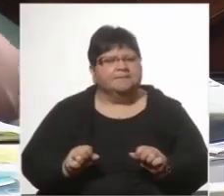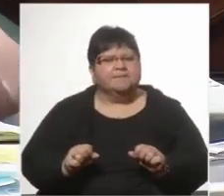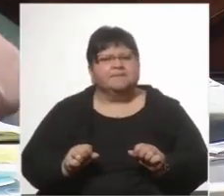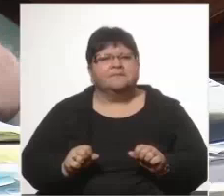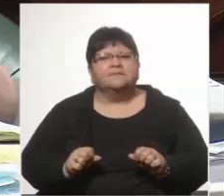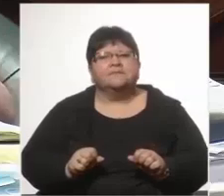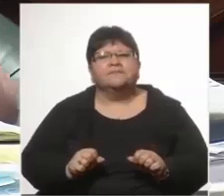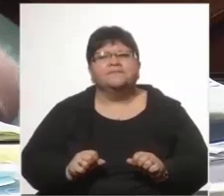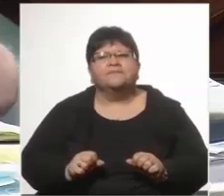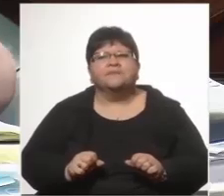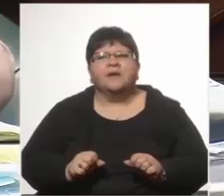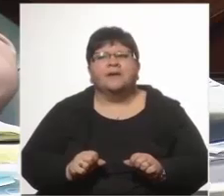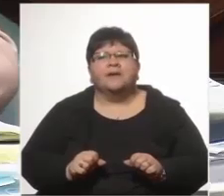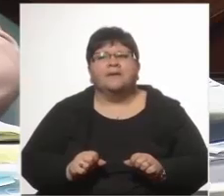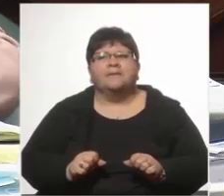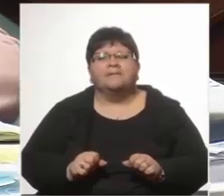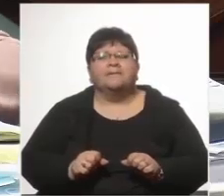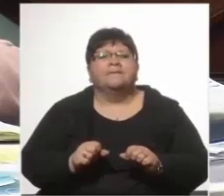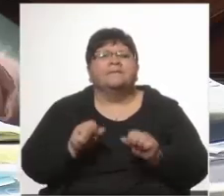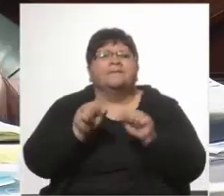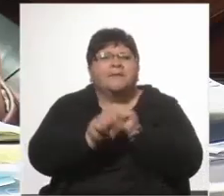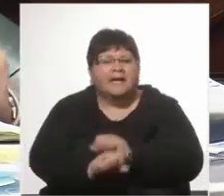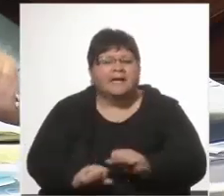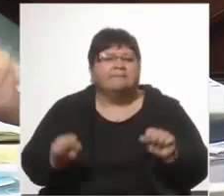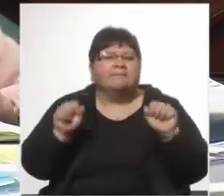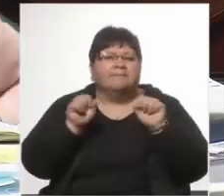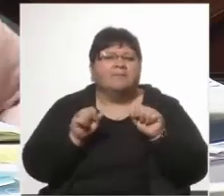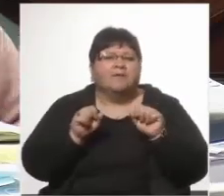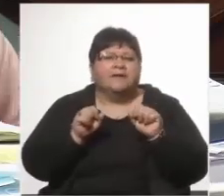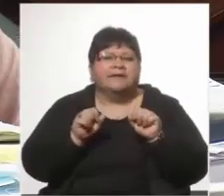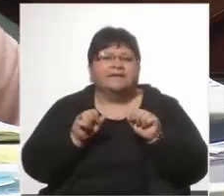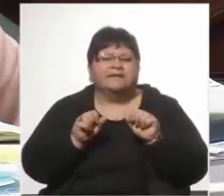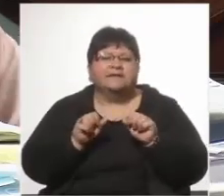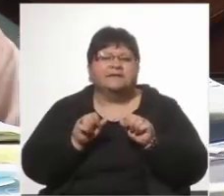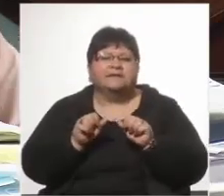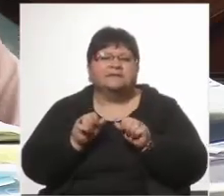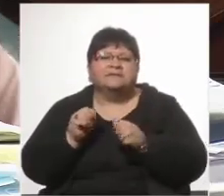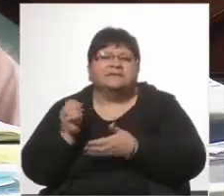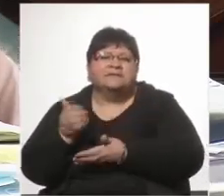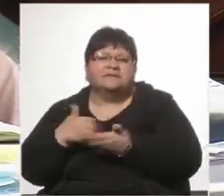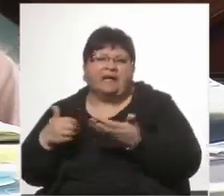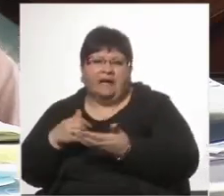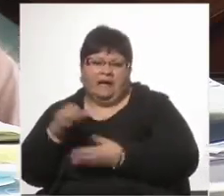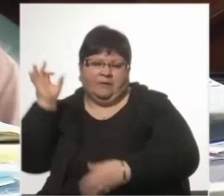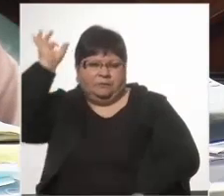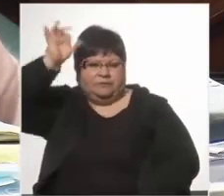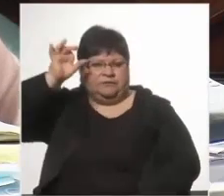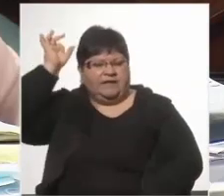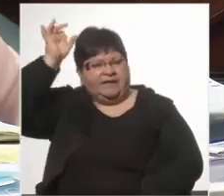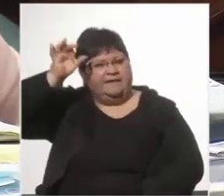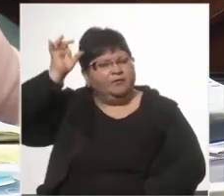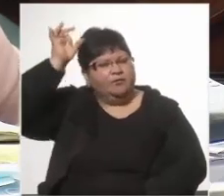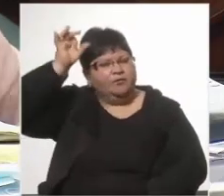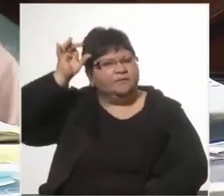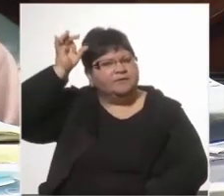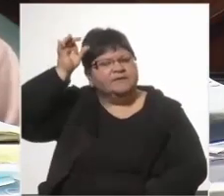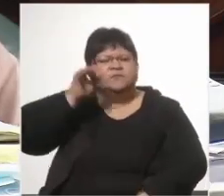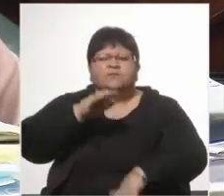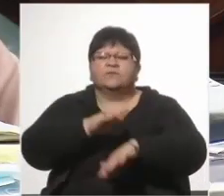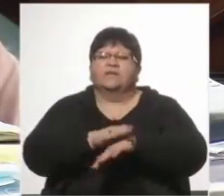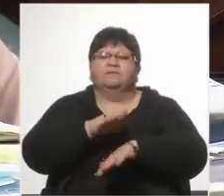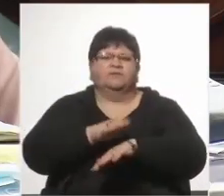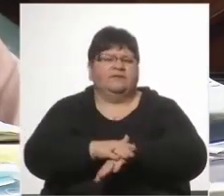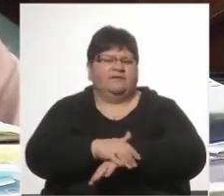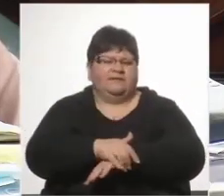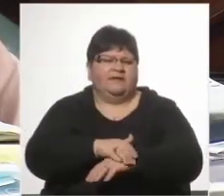para privar, y acá viene la parte institucional, para privar a la ciudadanía de un legislador. Es una responsabilidad,